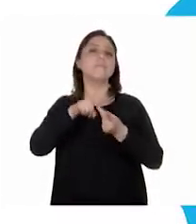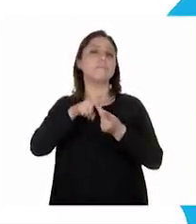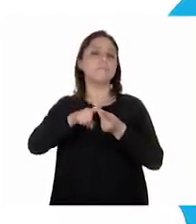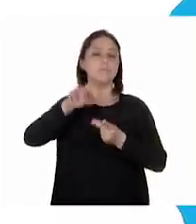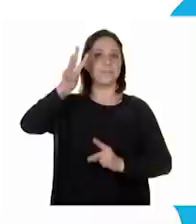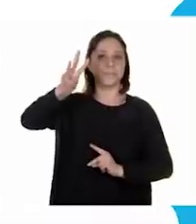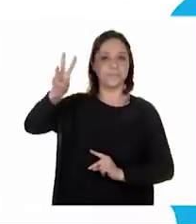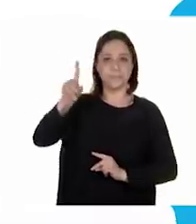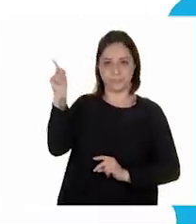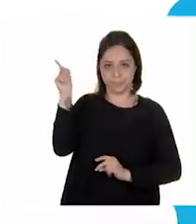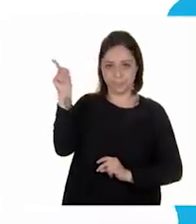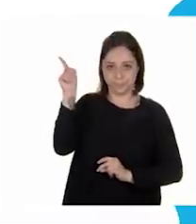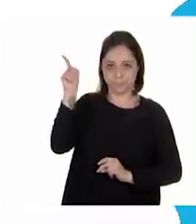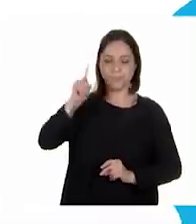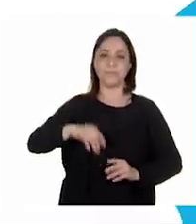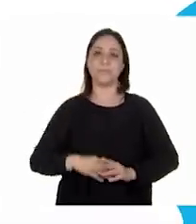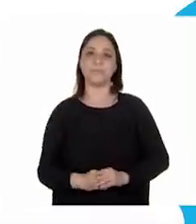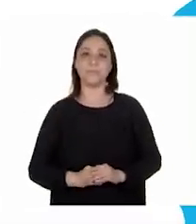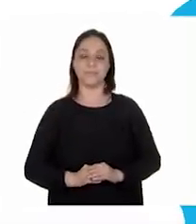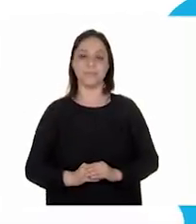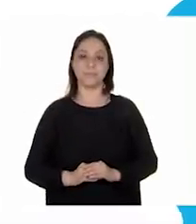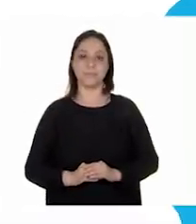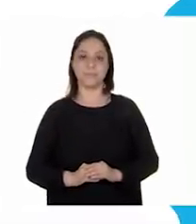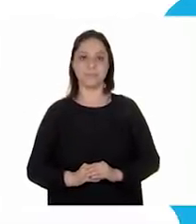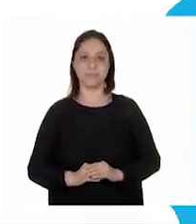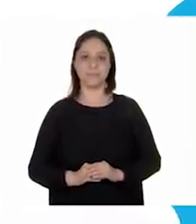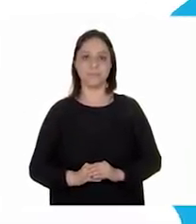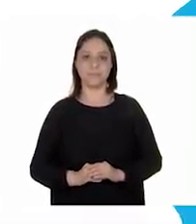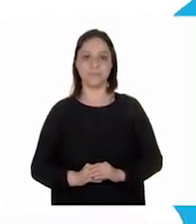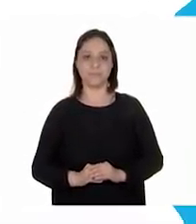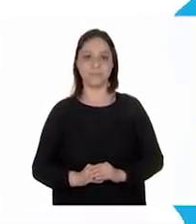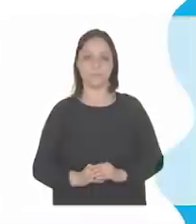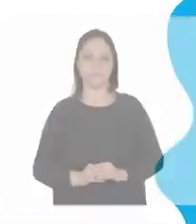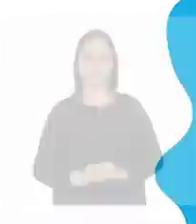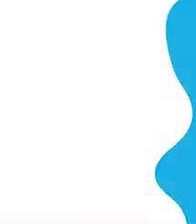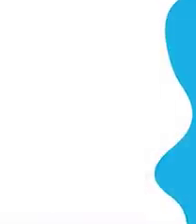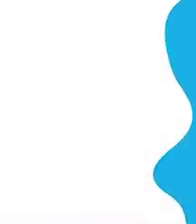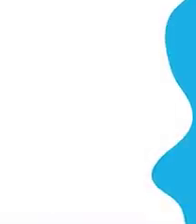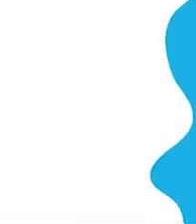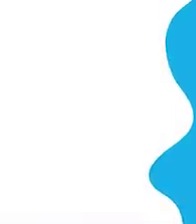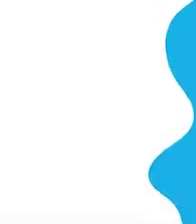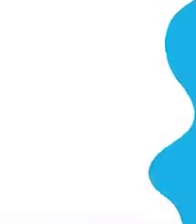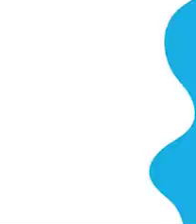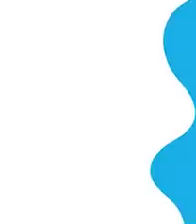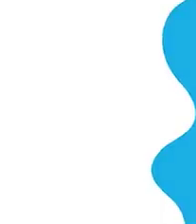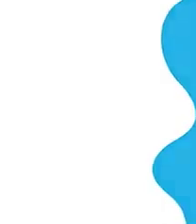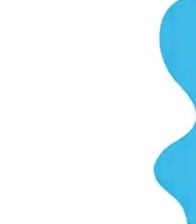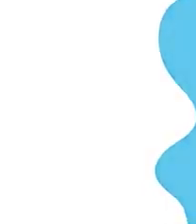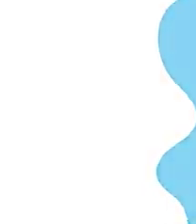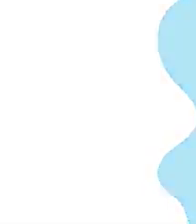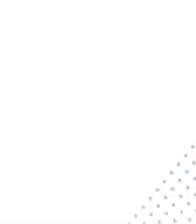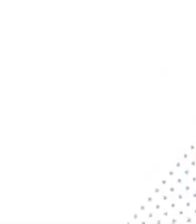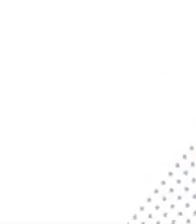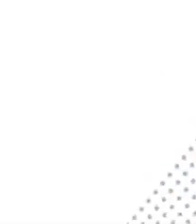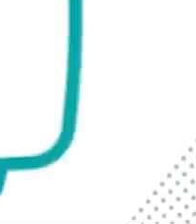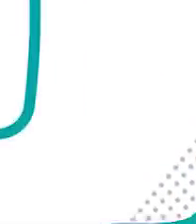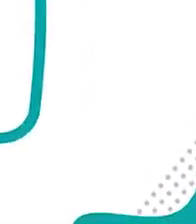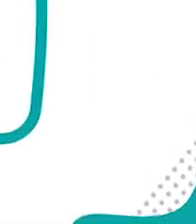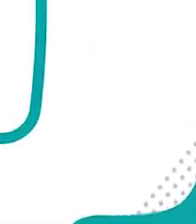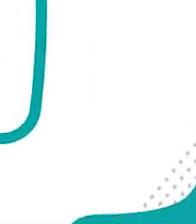la siguiente liga. aprendeencasa.cep.gov.mx.